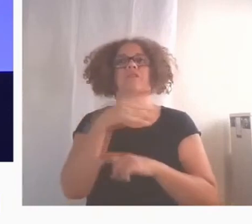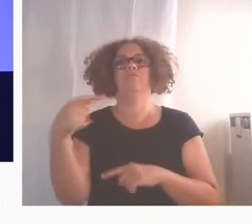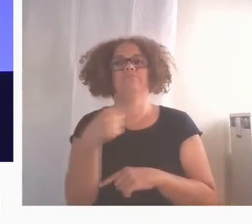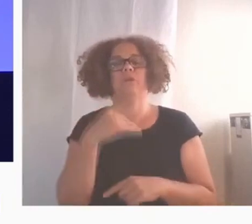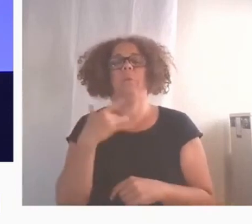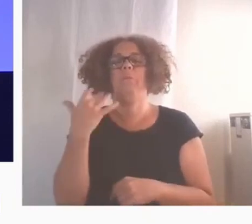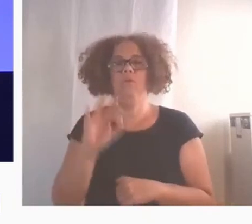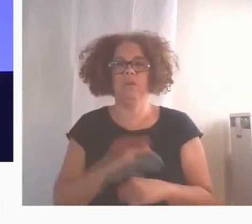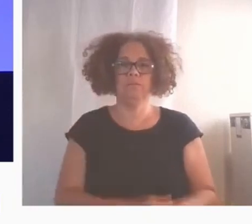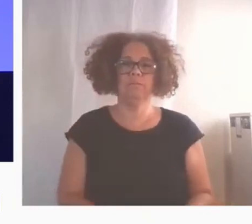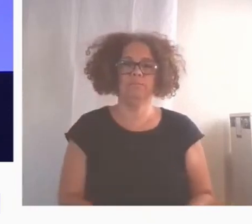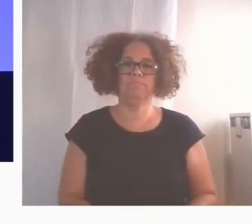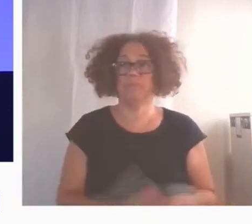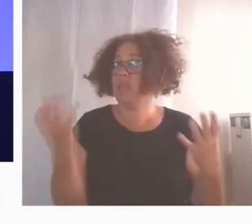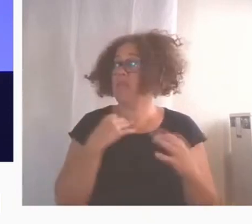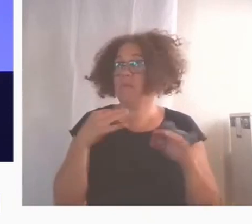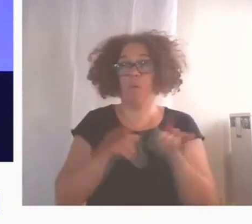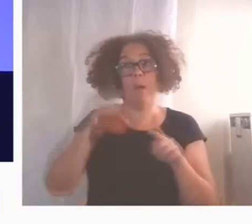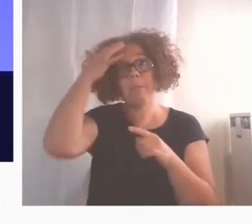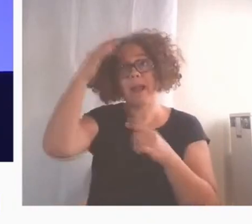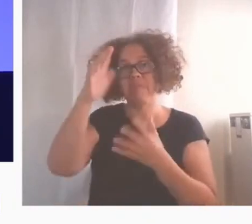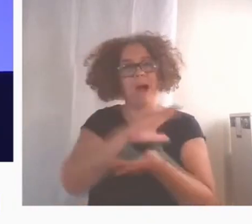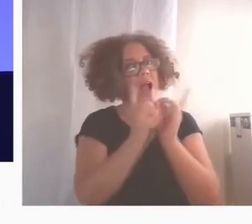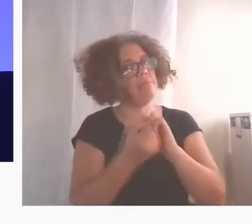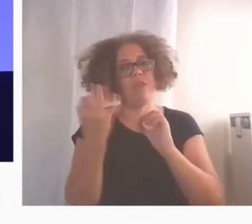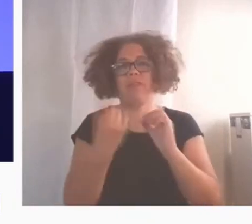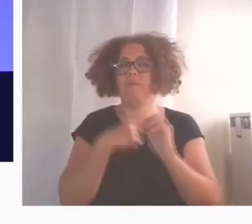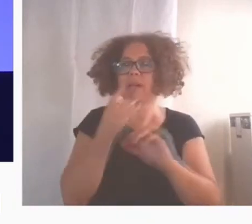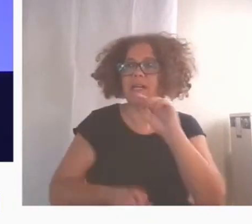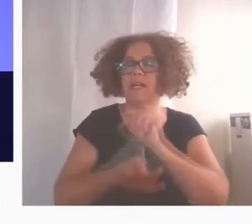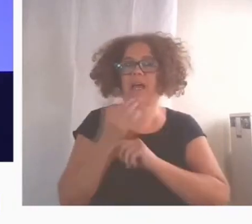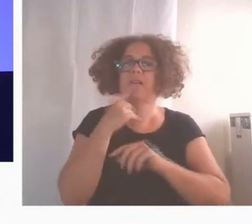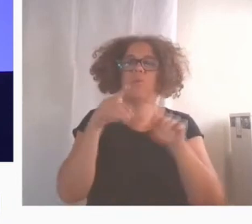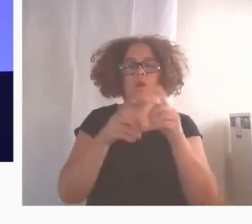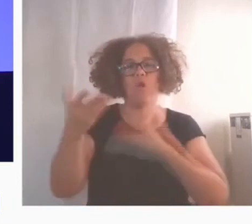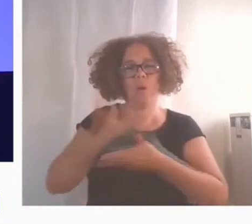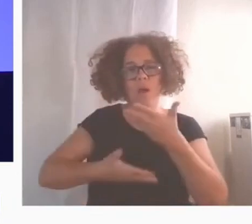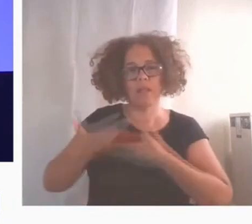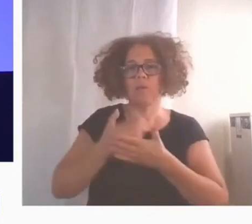Debe haber un cambio de paradigma, crear innovación de un modo colaborativo y abierto.